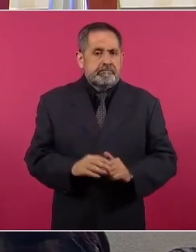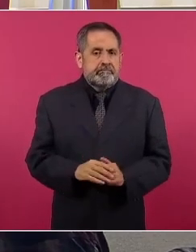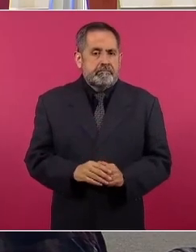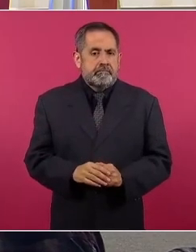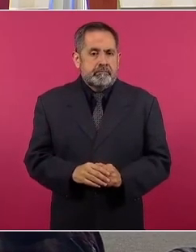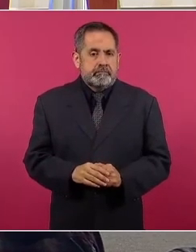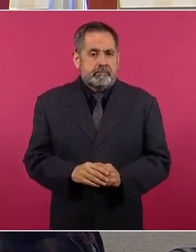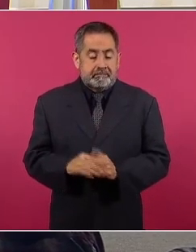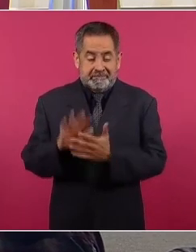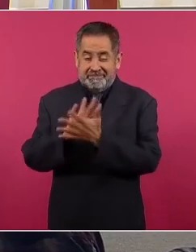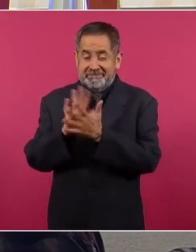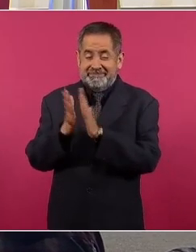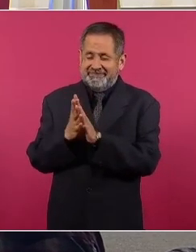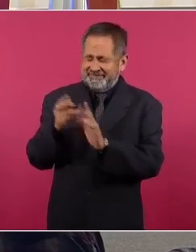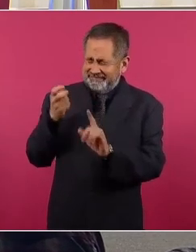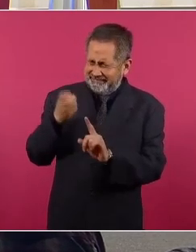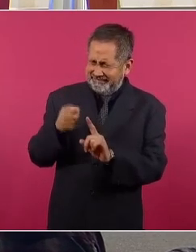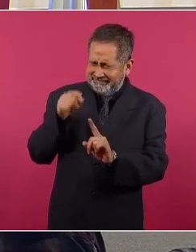Tortilla.